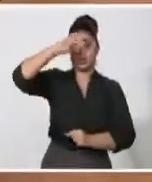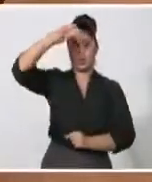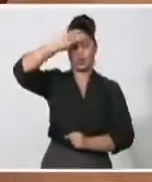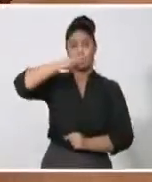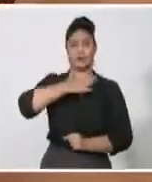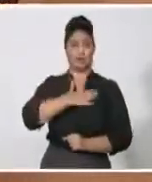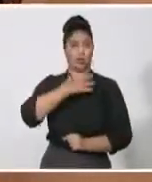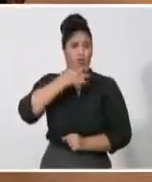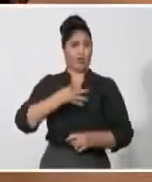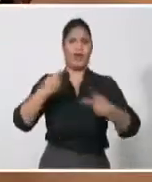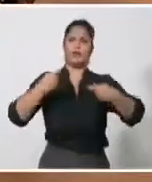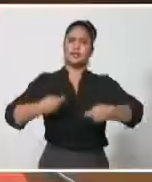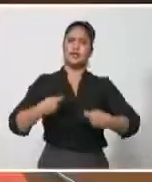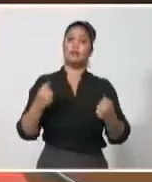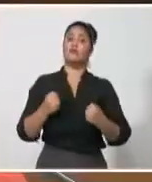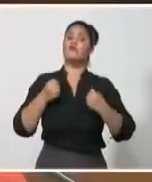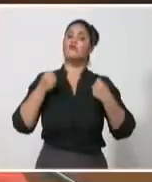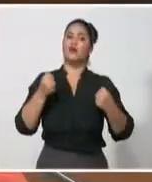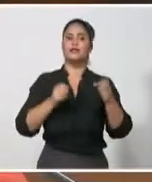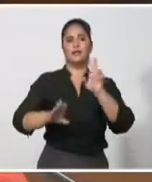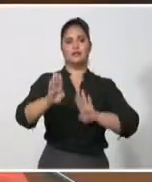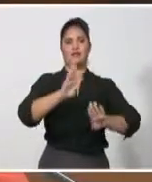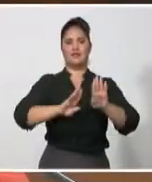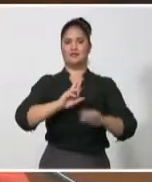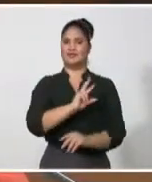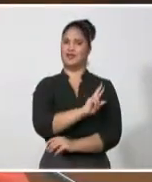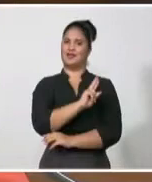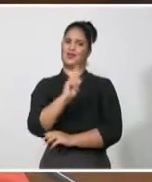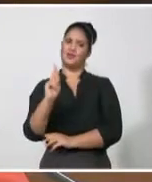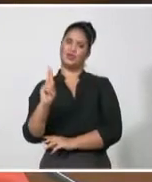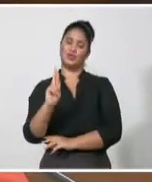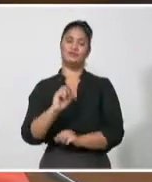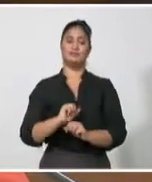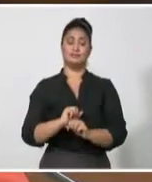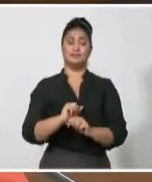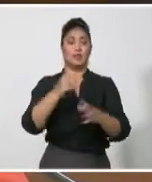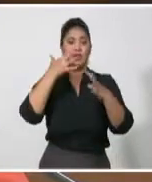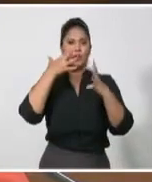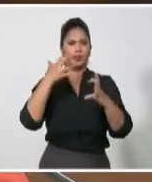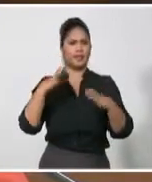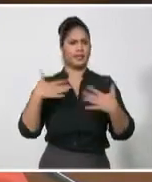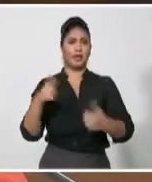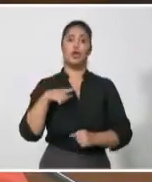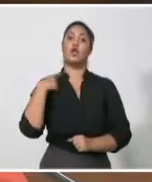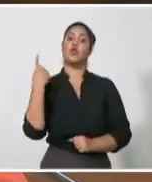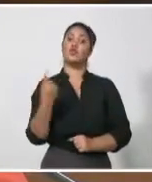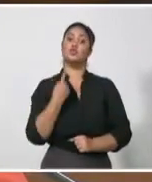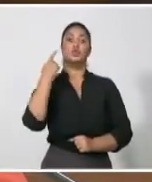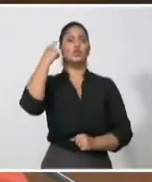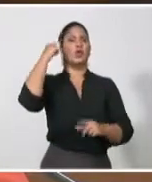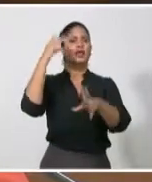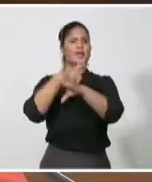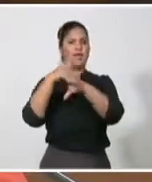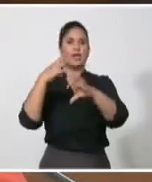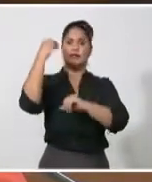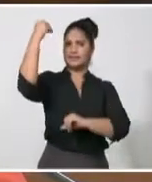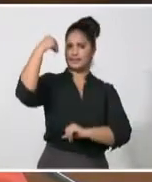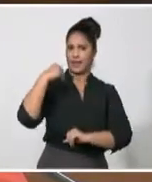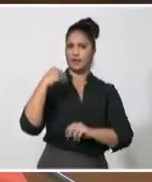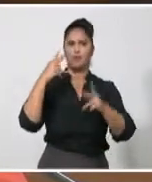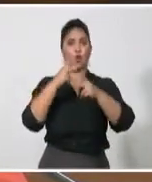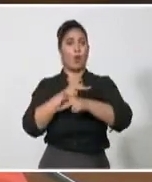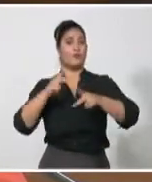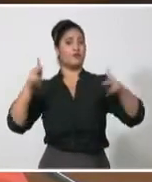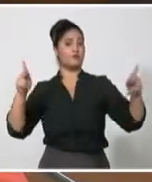nacional. La buena noticia, compañeros, es que tenemos una gran capacidad de maniobra por muchas razones.